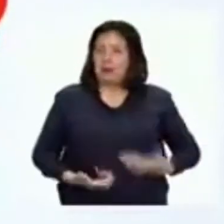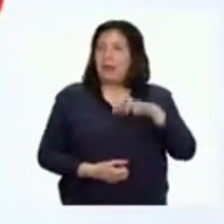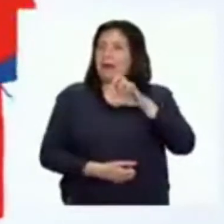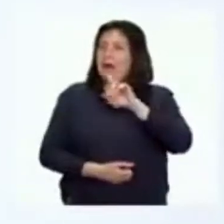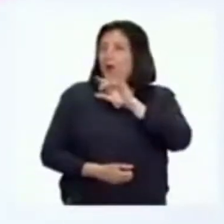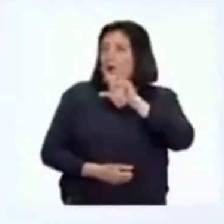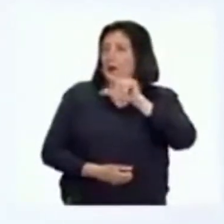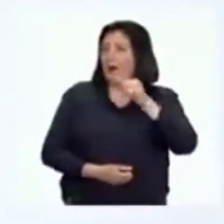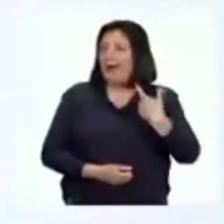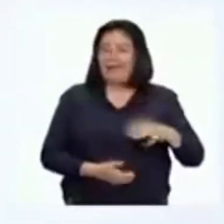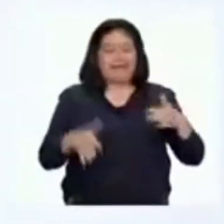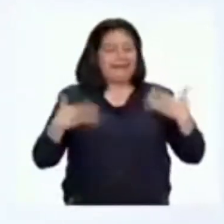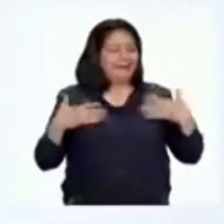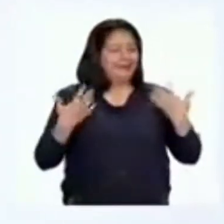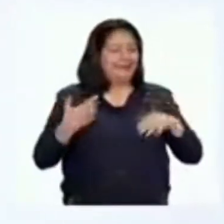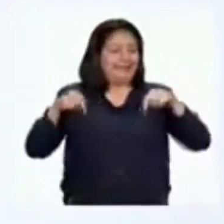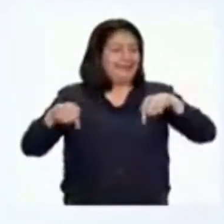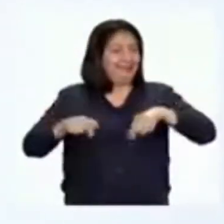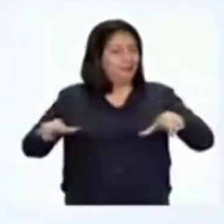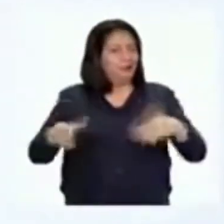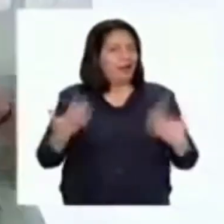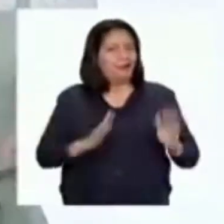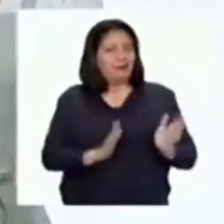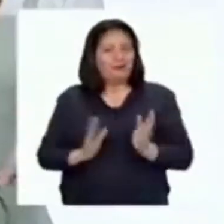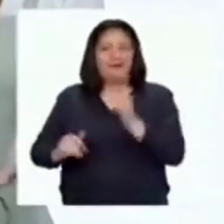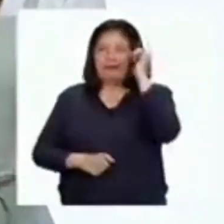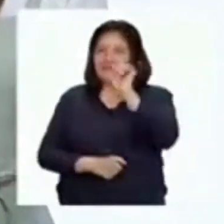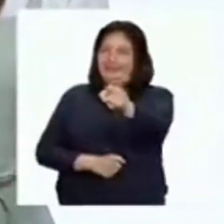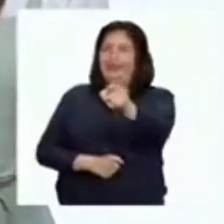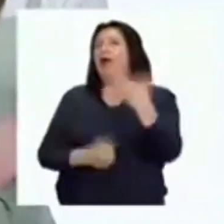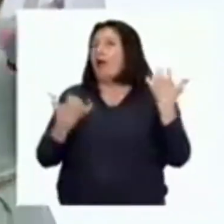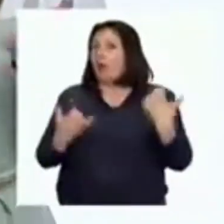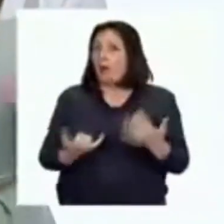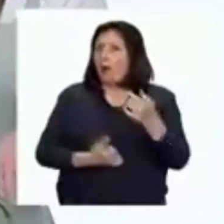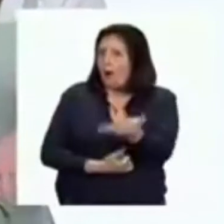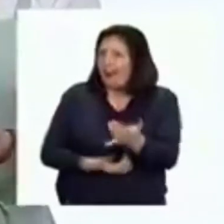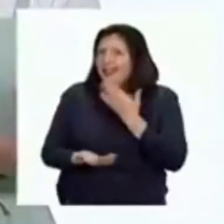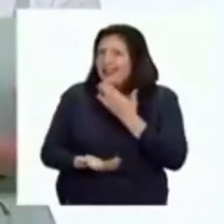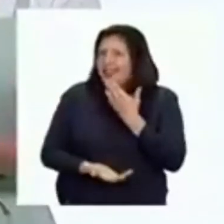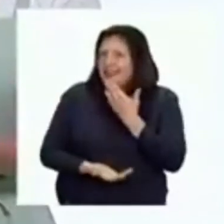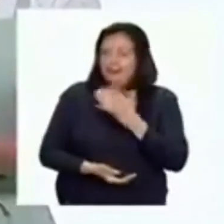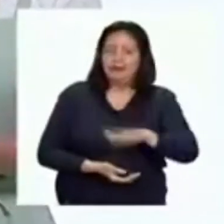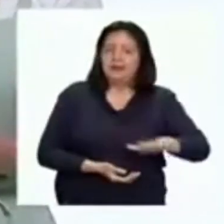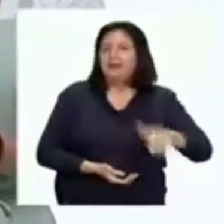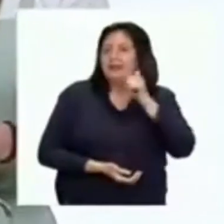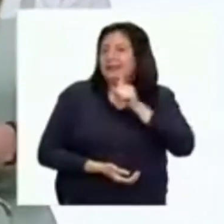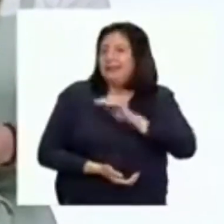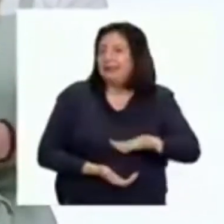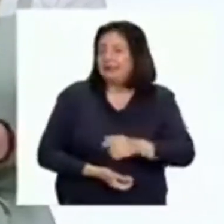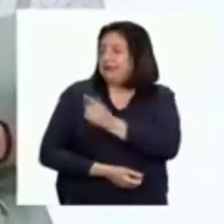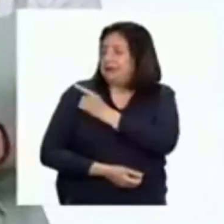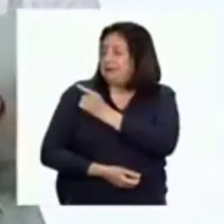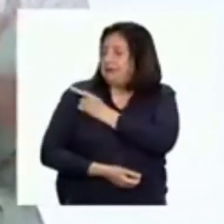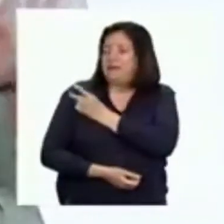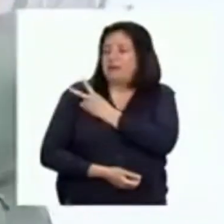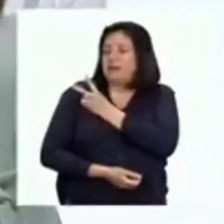enorme encontrarme en este espacio preparado especialmente para ti. Este programa está dirigido a las niñas y niños de primer y segundo